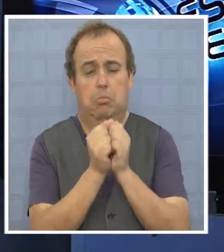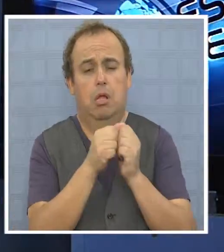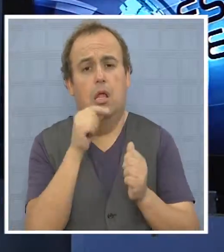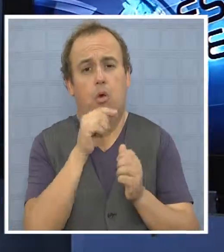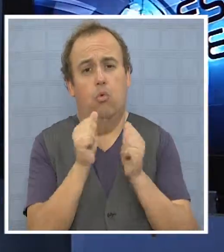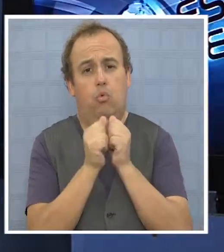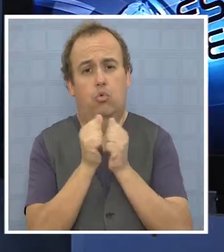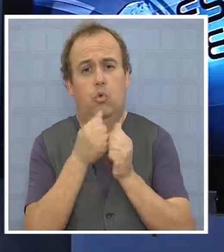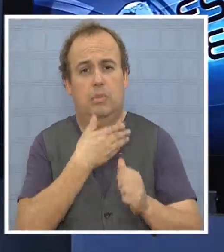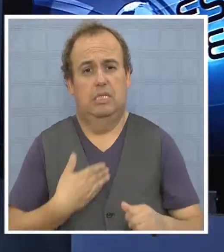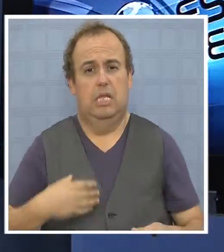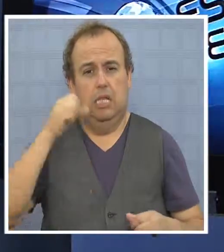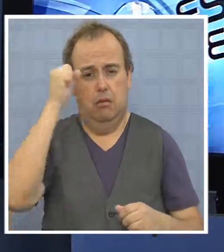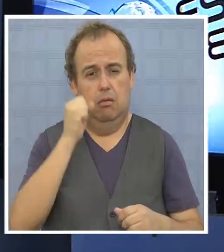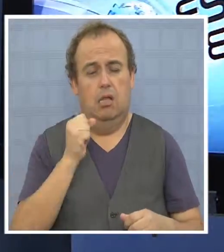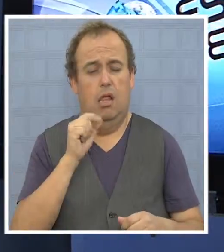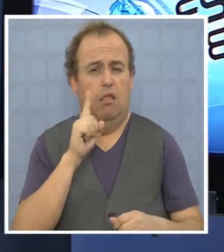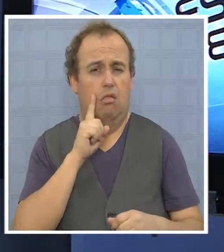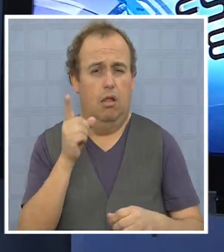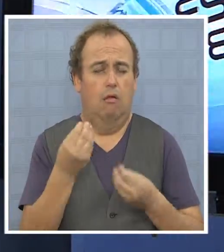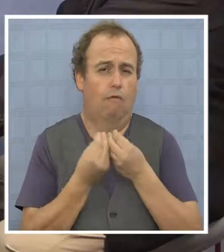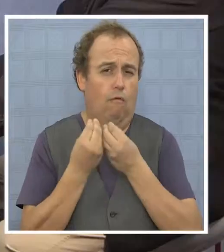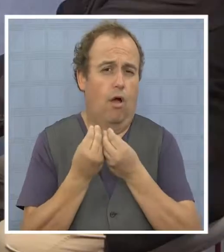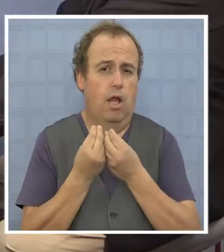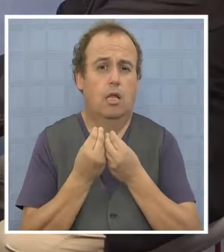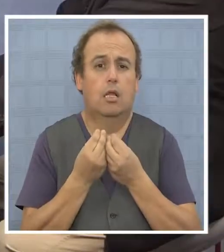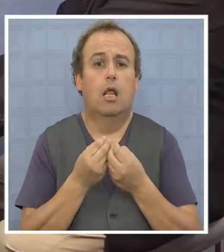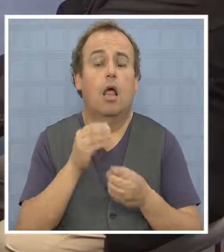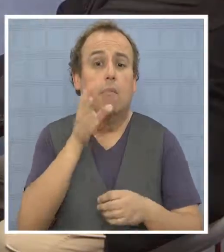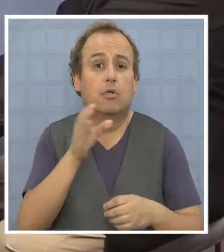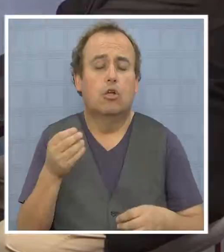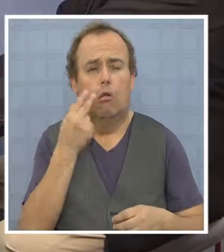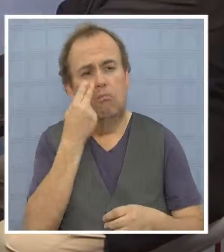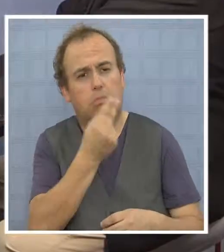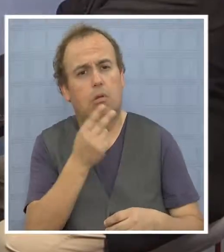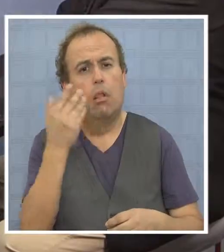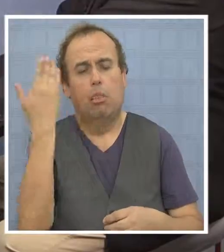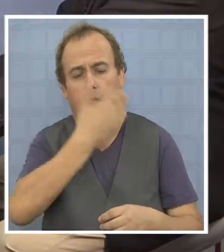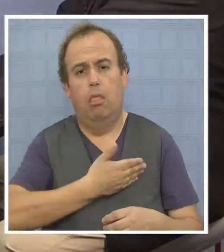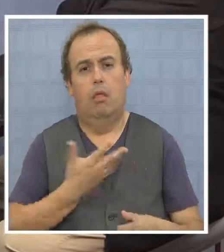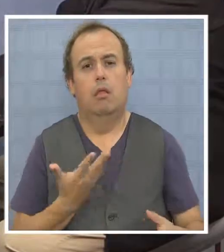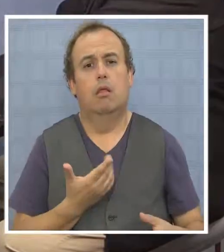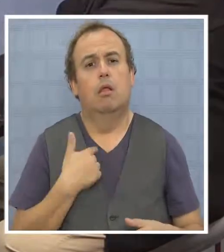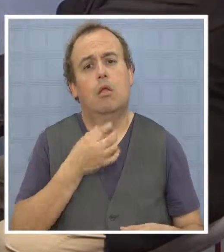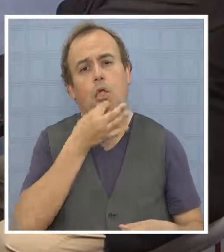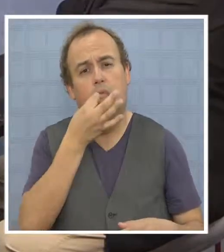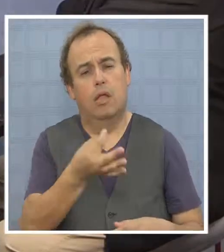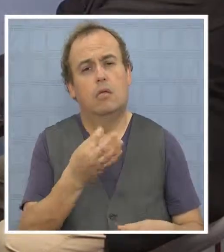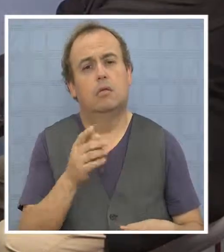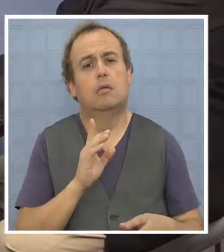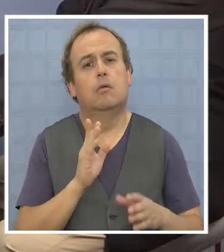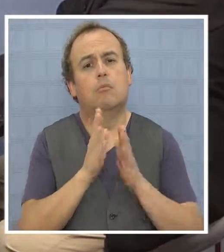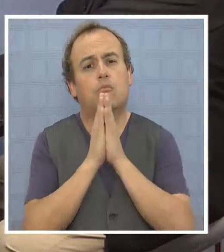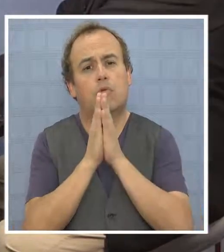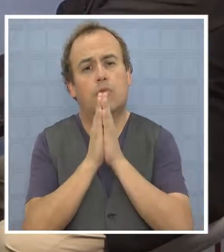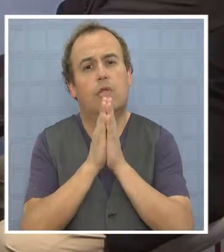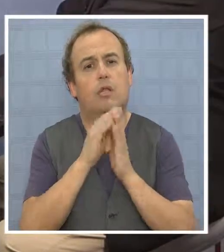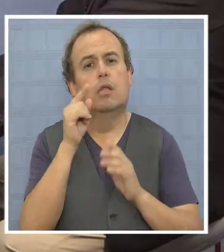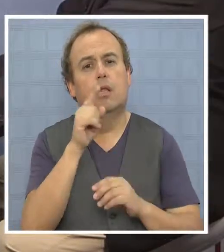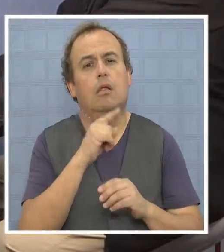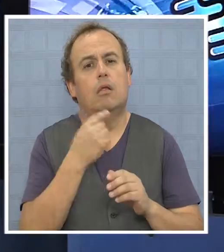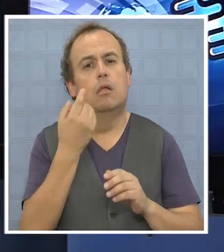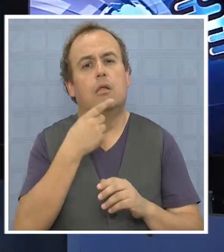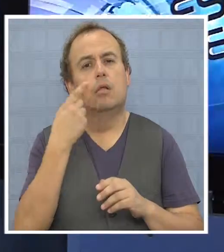presidencial. Y, por lo tanto, sé que el presidente tiene cualidades tremendas, que la gente hoy día no está percibiendo. Por eso nosotros hemos dicho con toda su letra que los